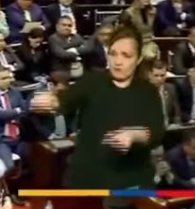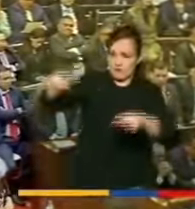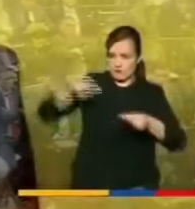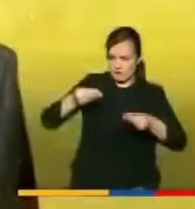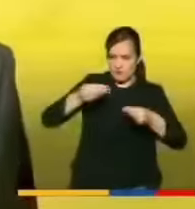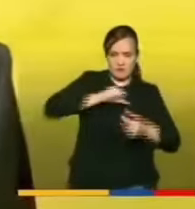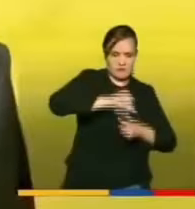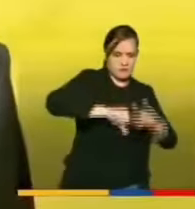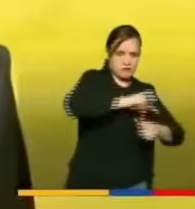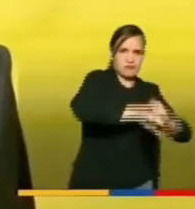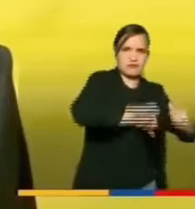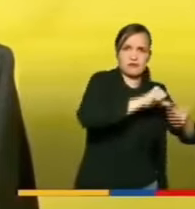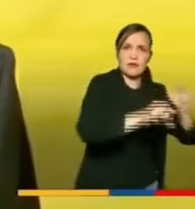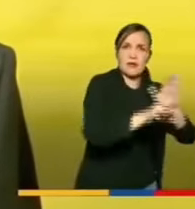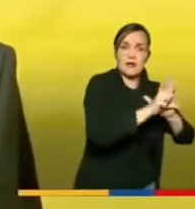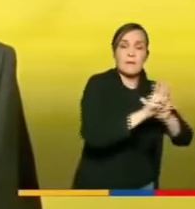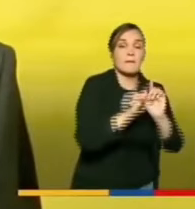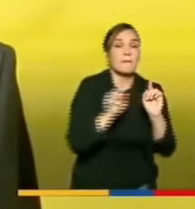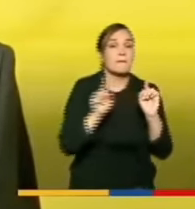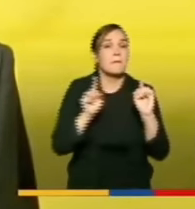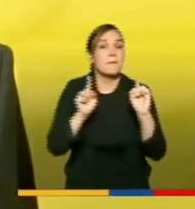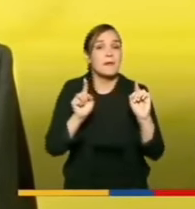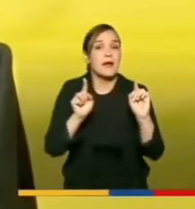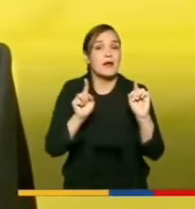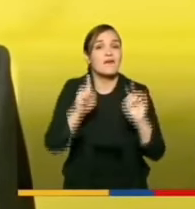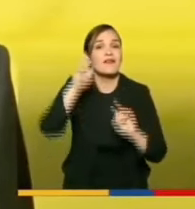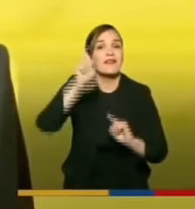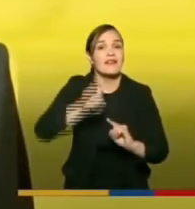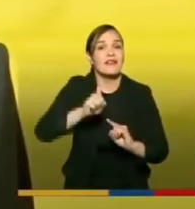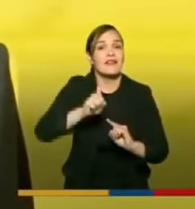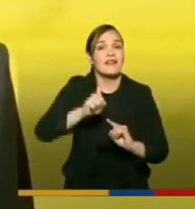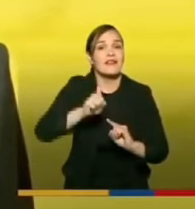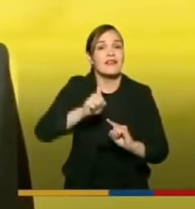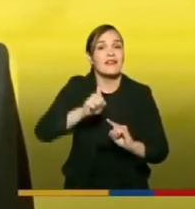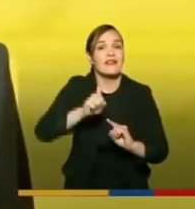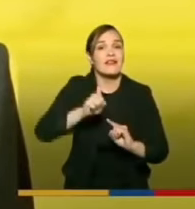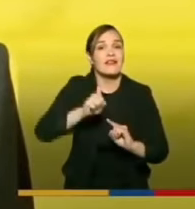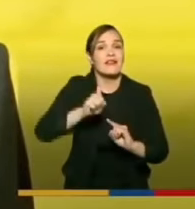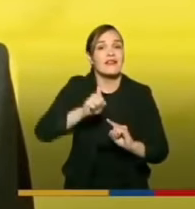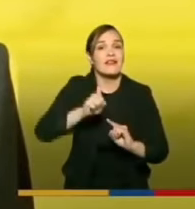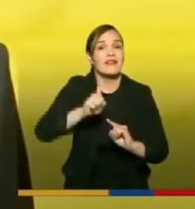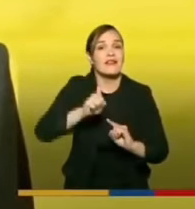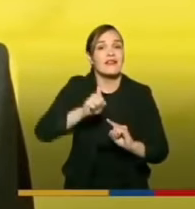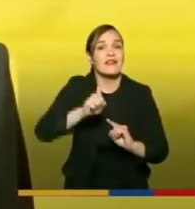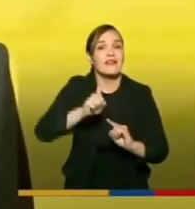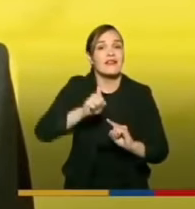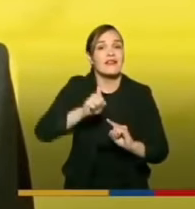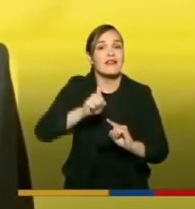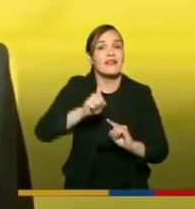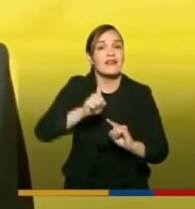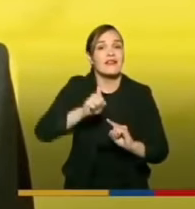pero siempre en el entendido del deber de respeto toda la garantía para